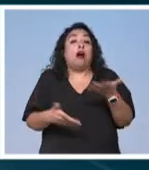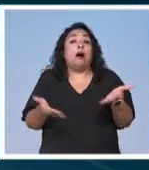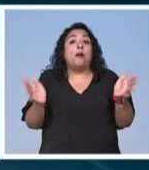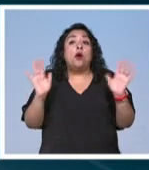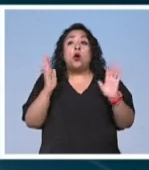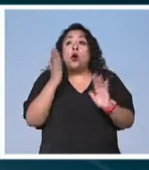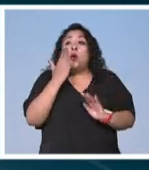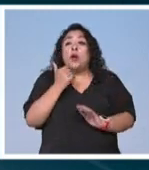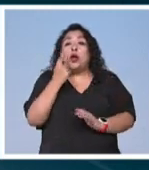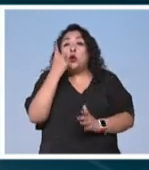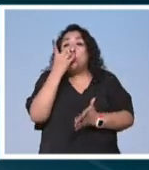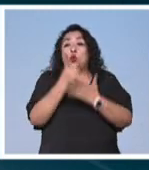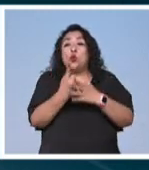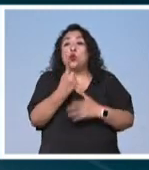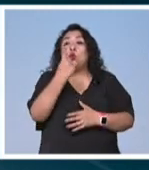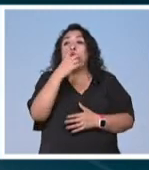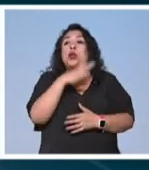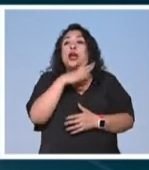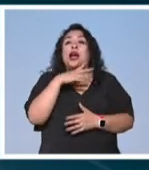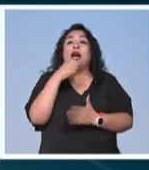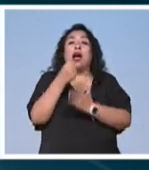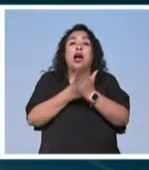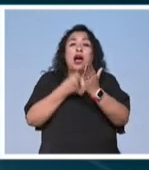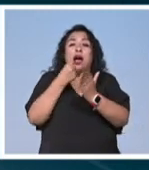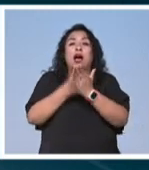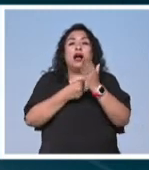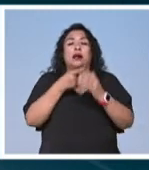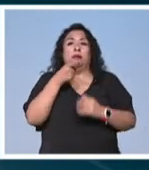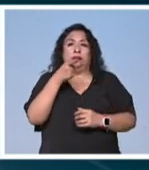Se agotó y la única alternativa que les quedó, pues, fue la lucha armada.